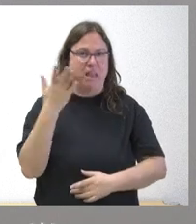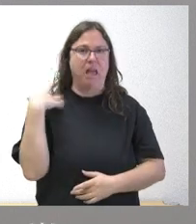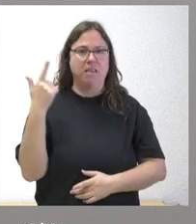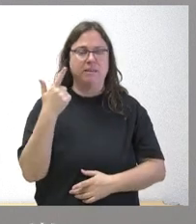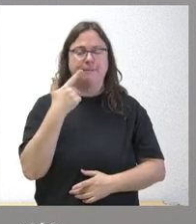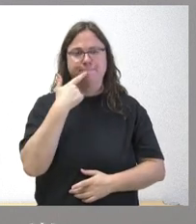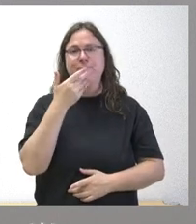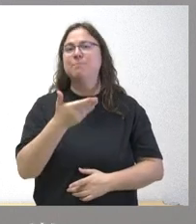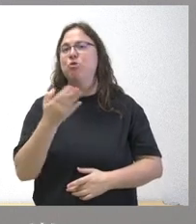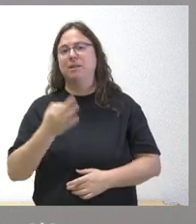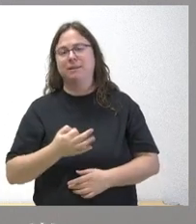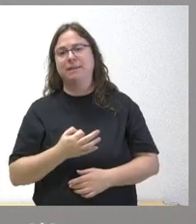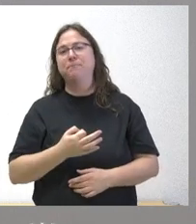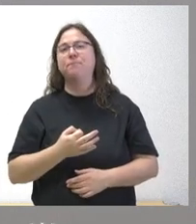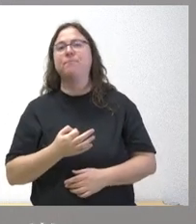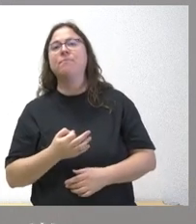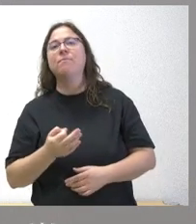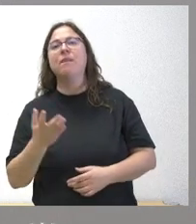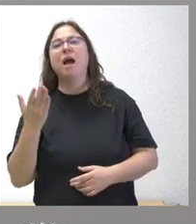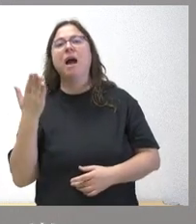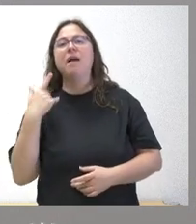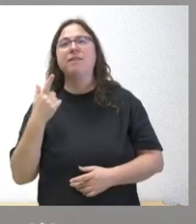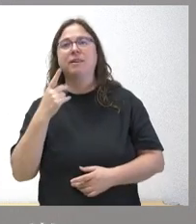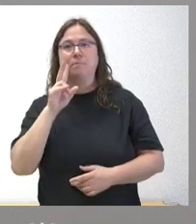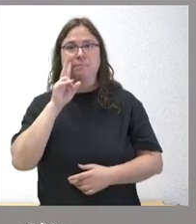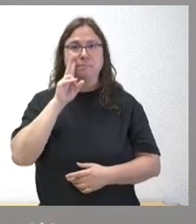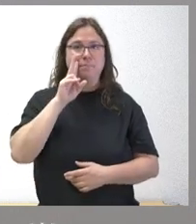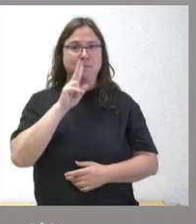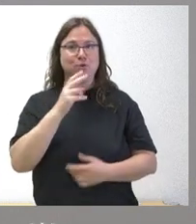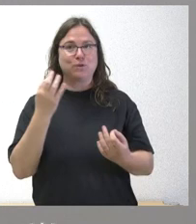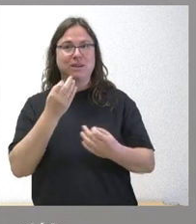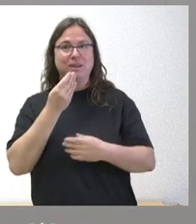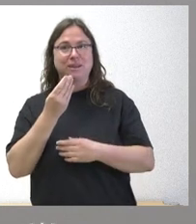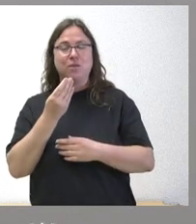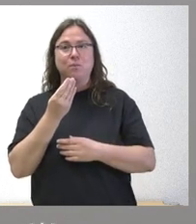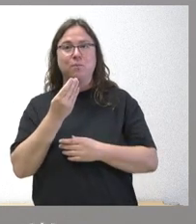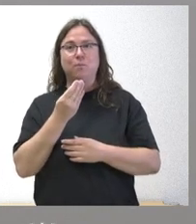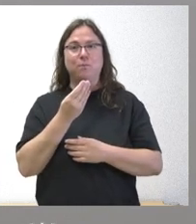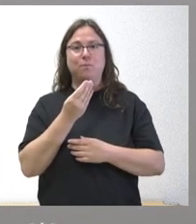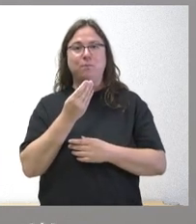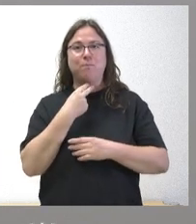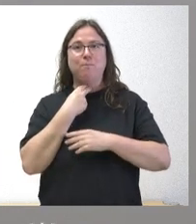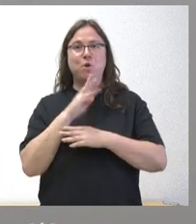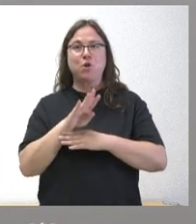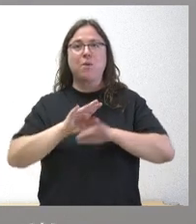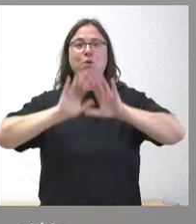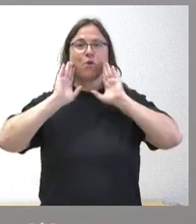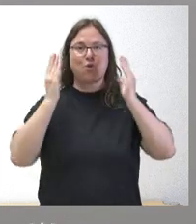relevante vimos que la portavoz del Congreso de Junts Miriam Nogueras